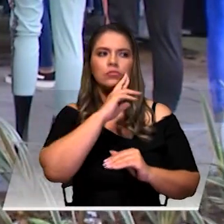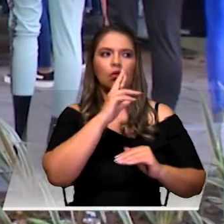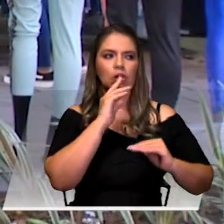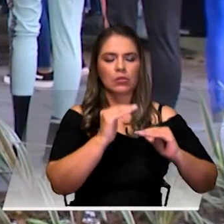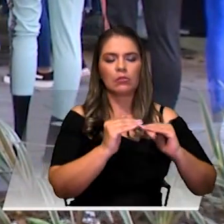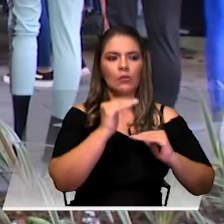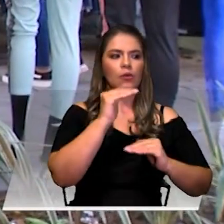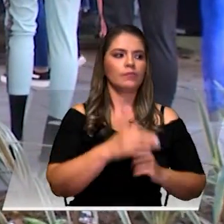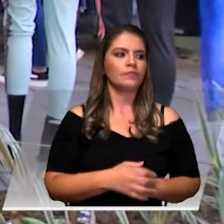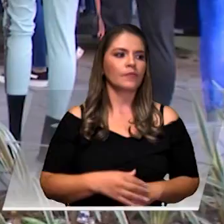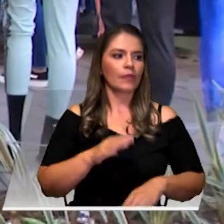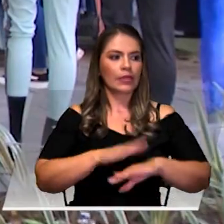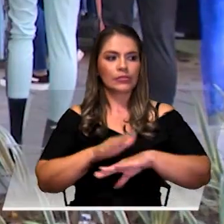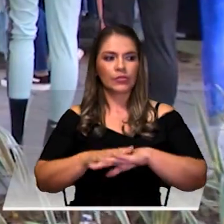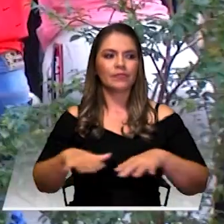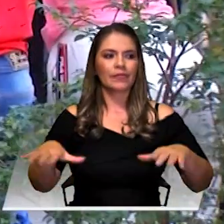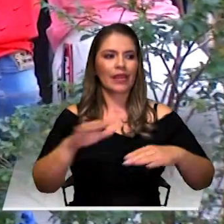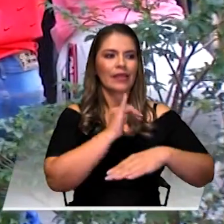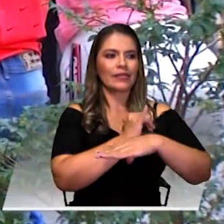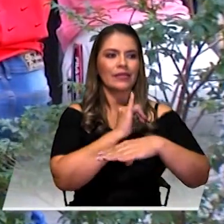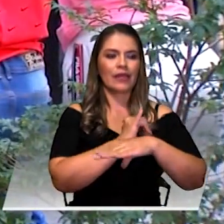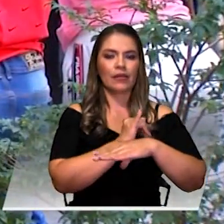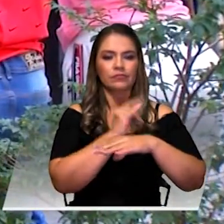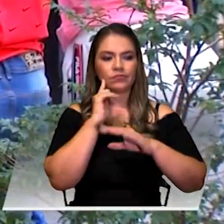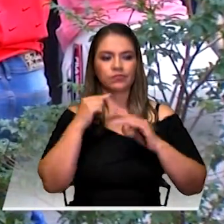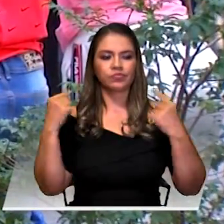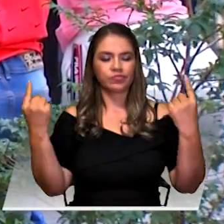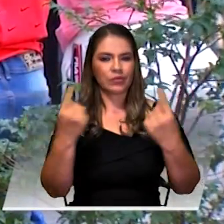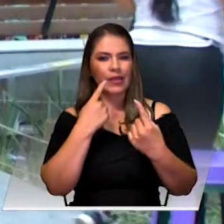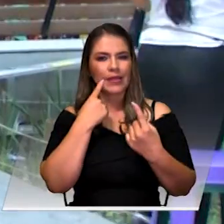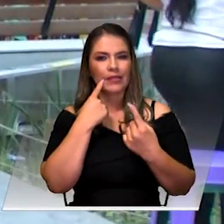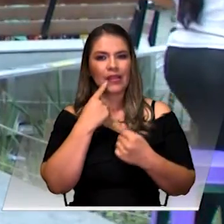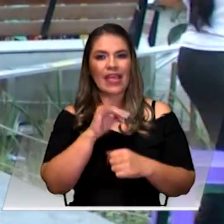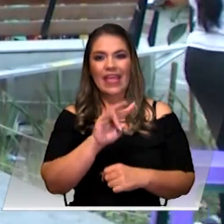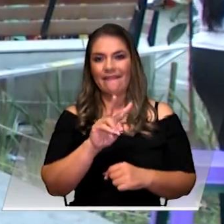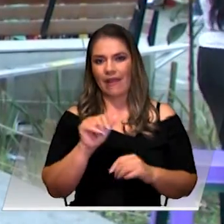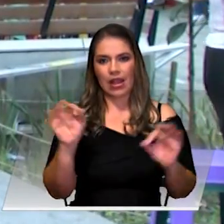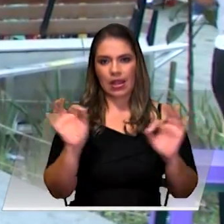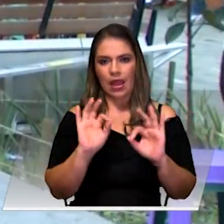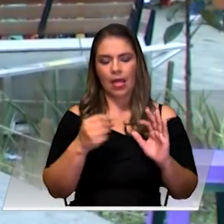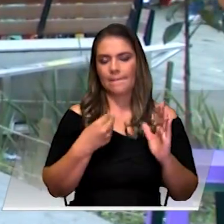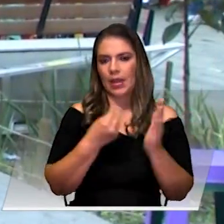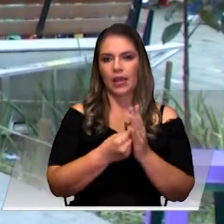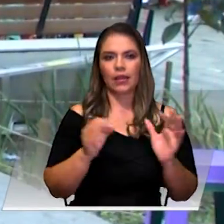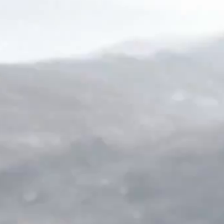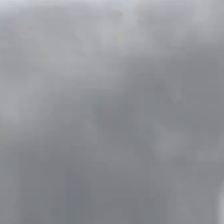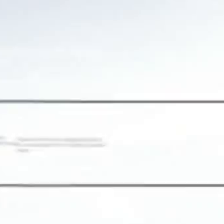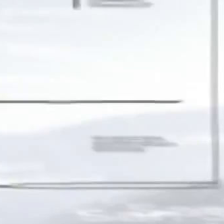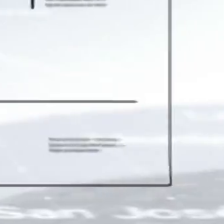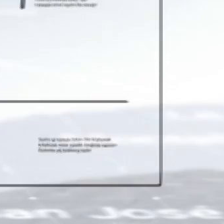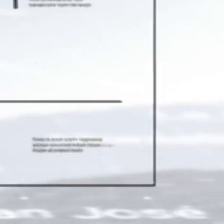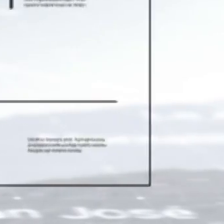acuerdo con la entidad oficial, el día sin IVA tuvo un impacto importante en la inflación del penúltimo mes del año.